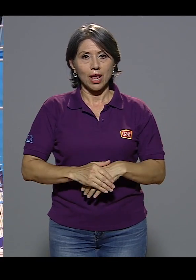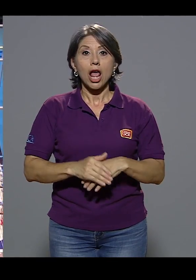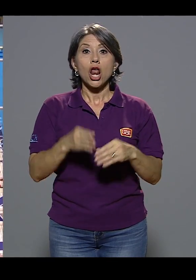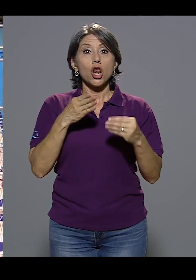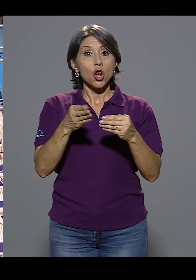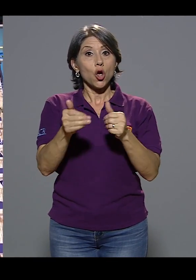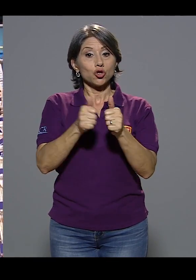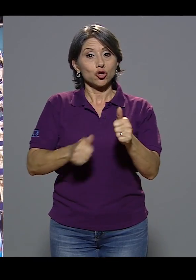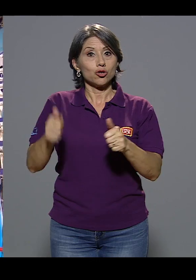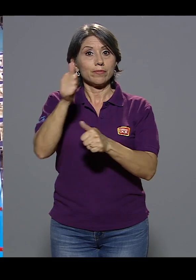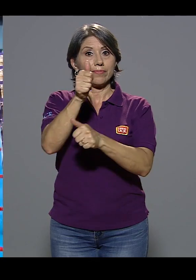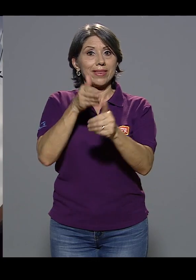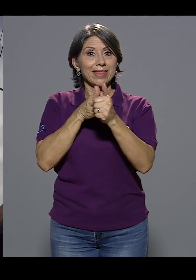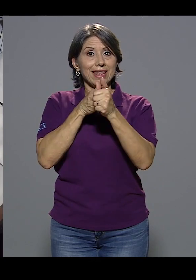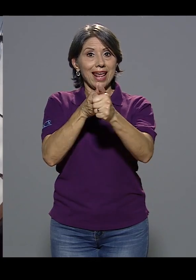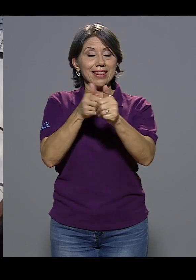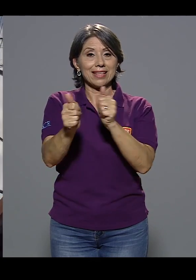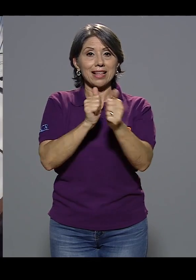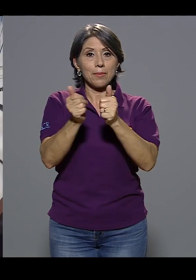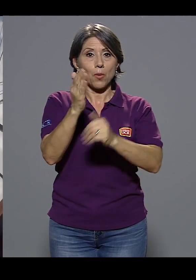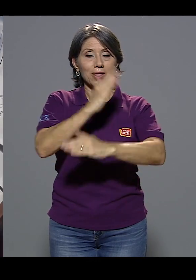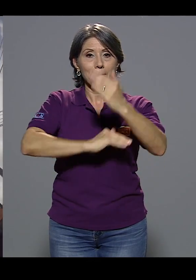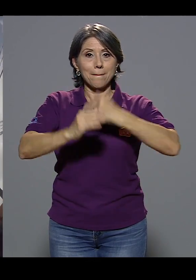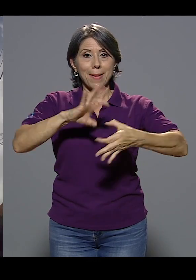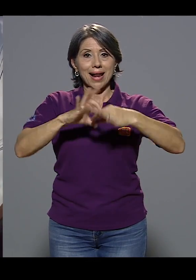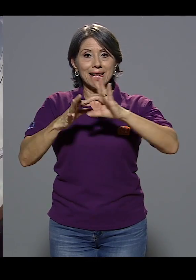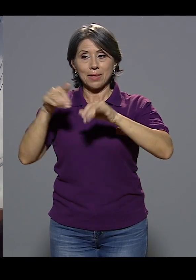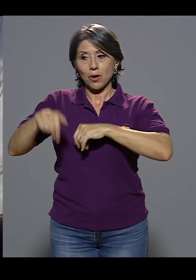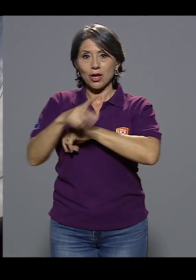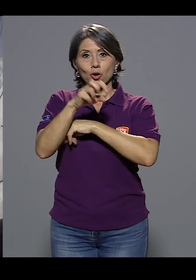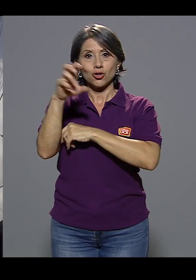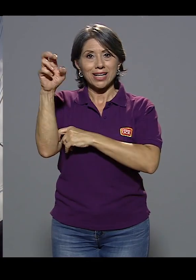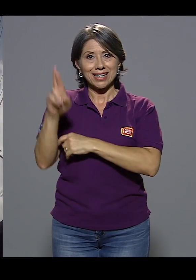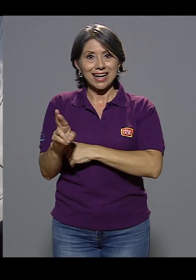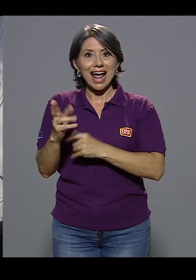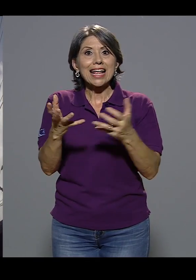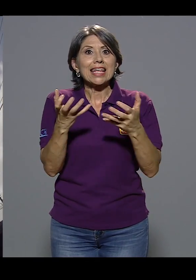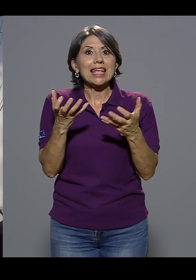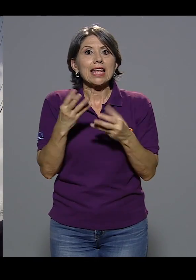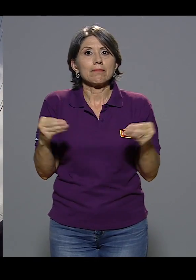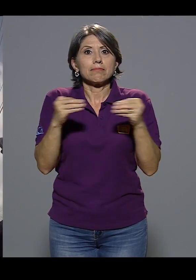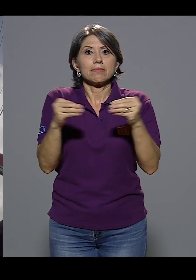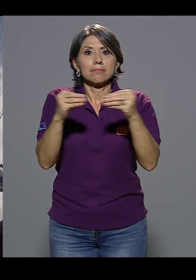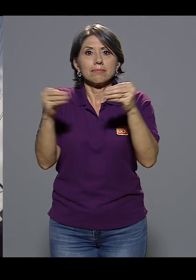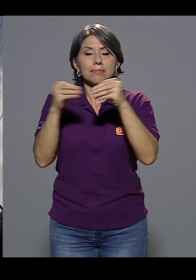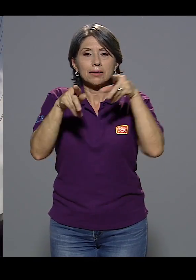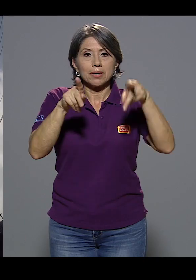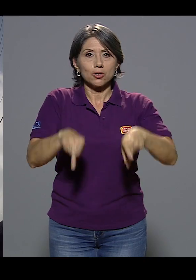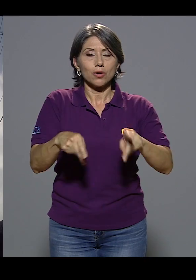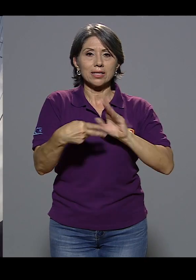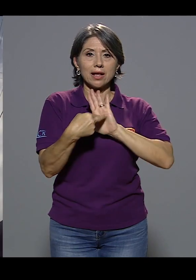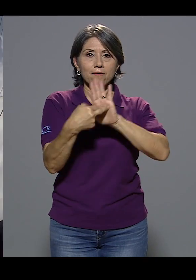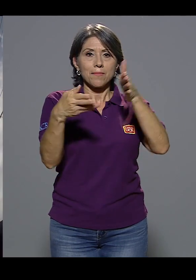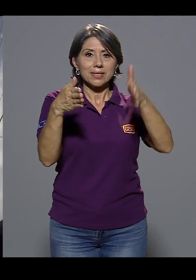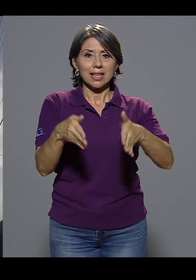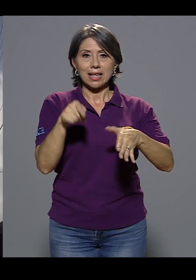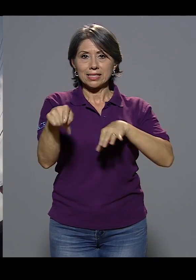dirigentes del deporte paralímpico en el país tienen la expectativa de superar el número de nuestra delegación en este evento.